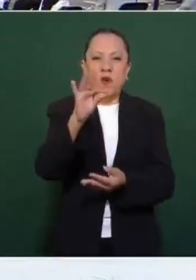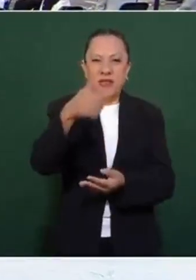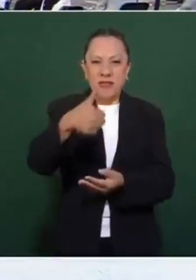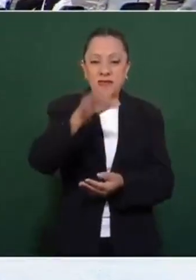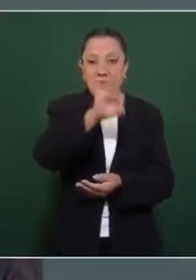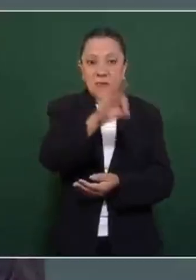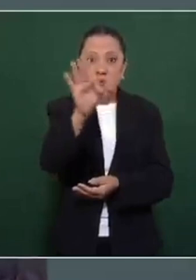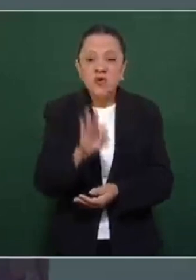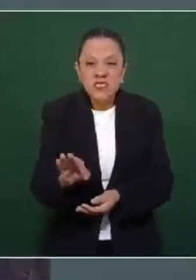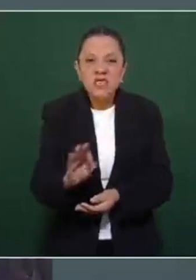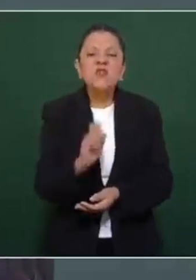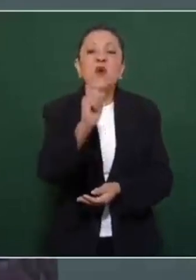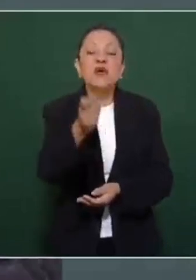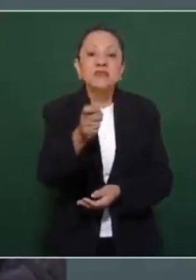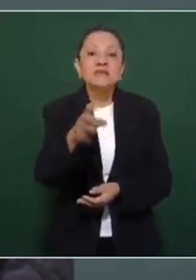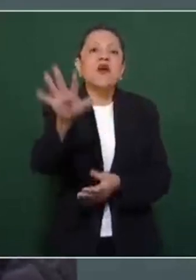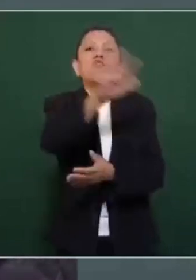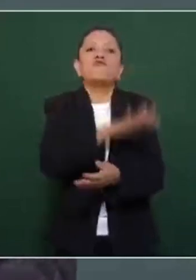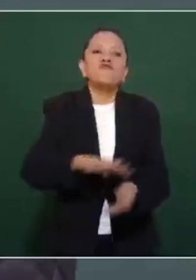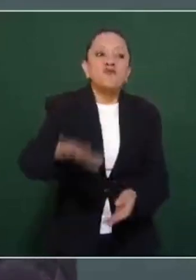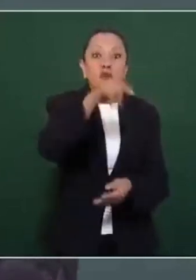Es todo lo que consume Argentina